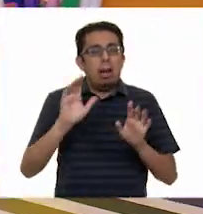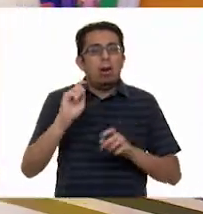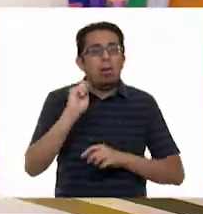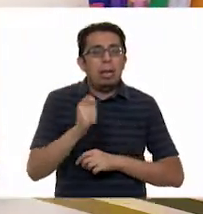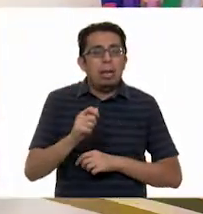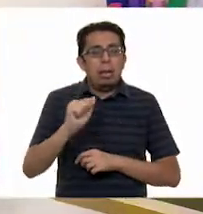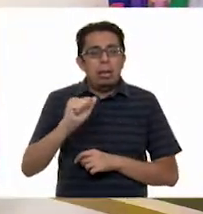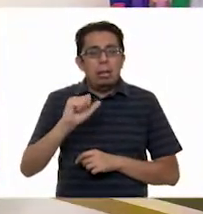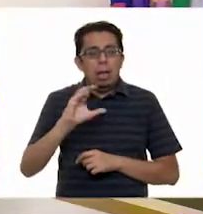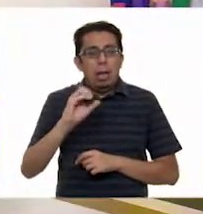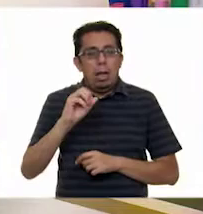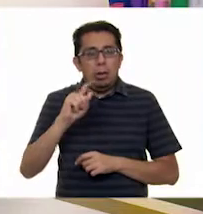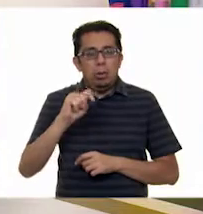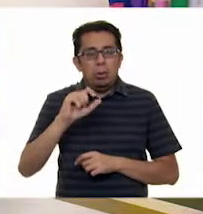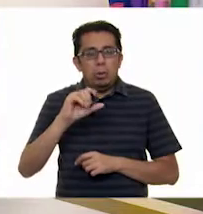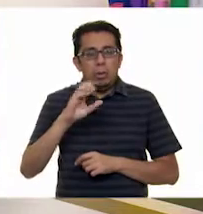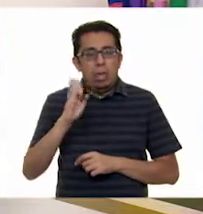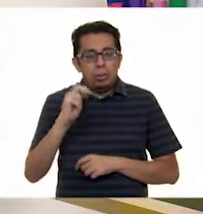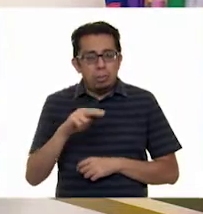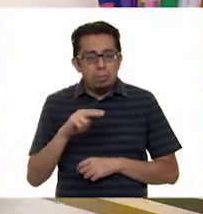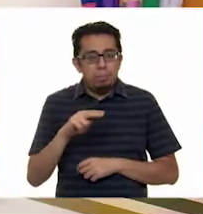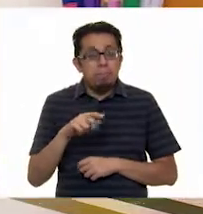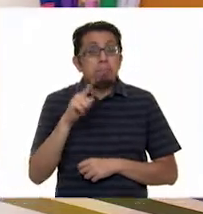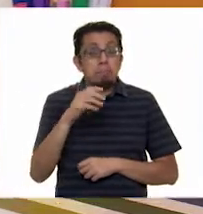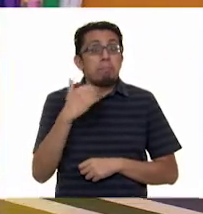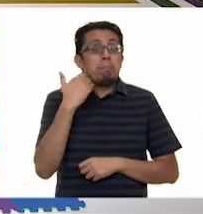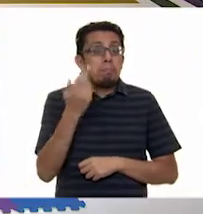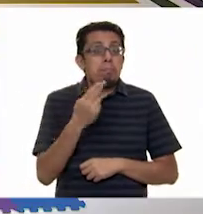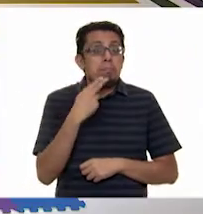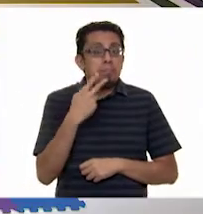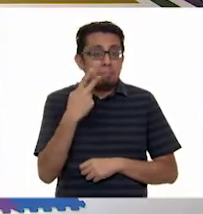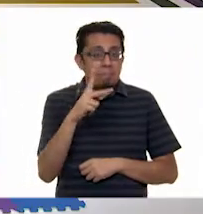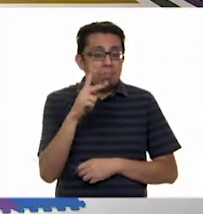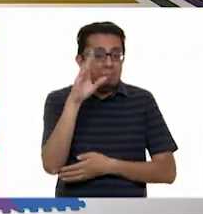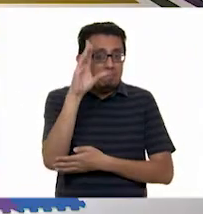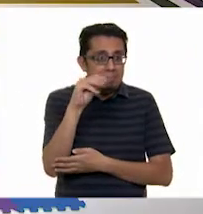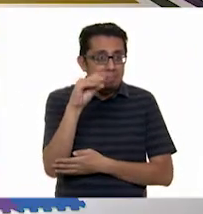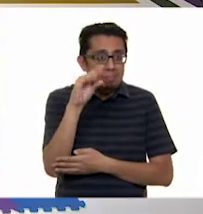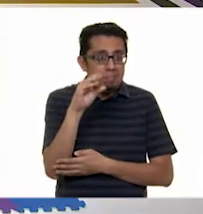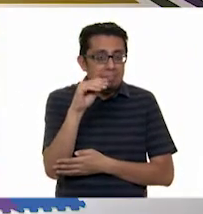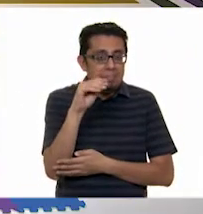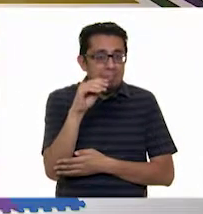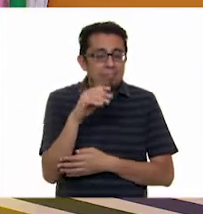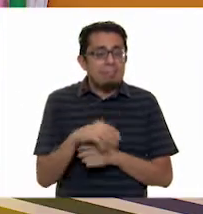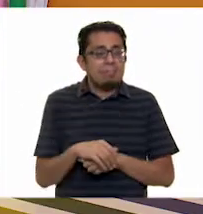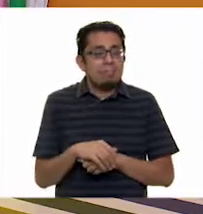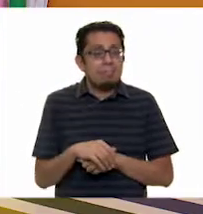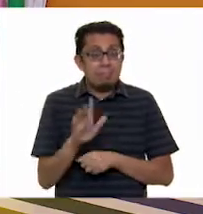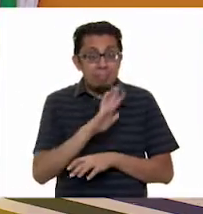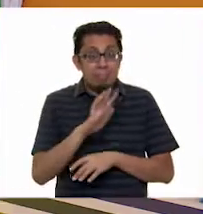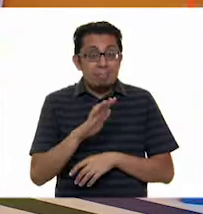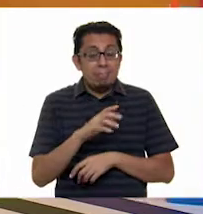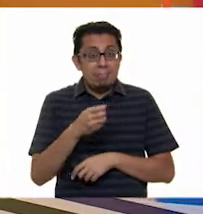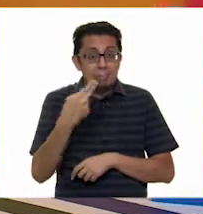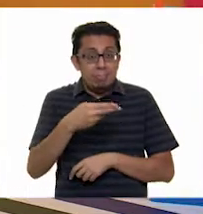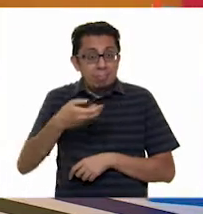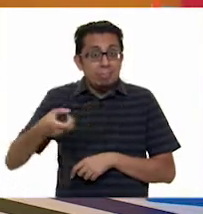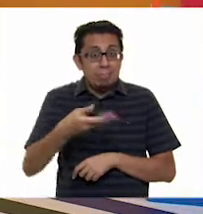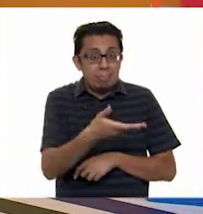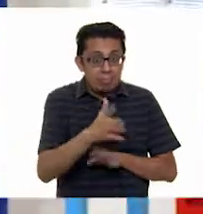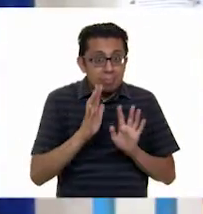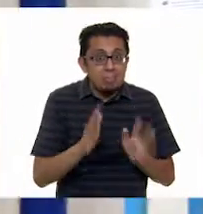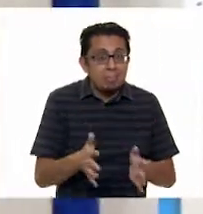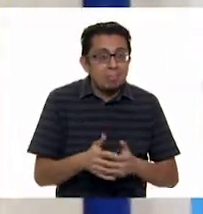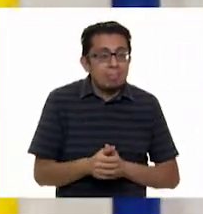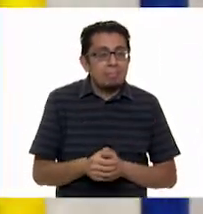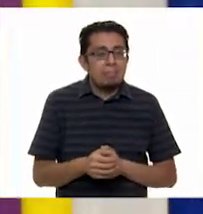dejar aquí mi libro. Si quieres, puedes agarrar a tu personaje, a tu títere. ¿Ya encontraste el nombre que le vas a poner? Ah, yo